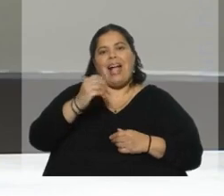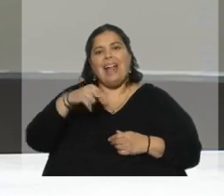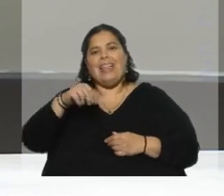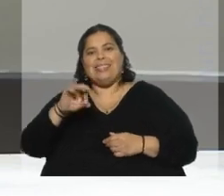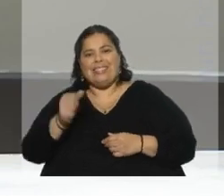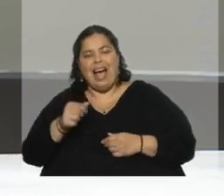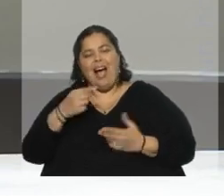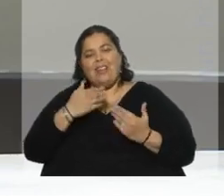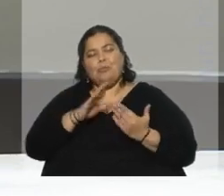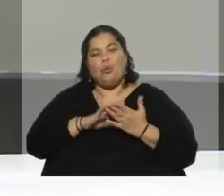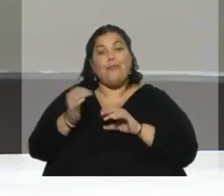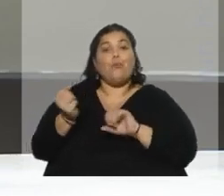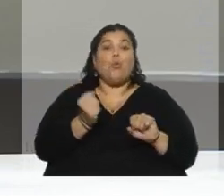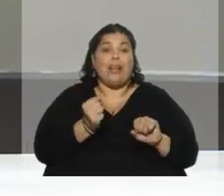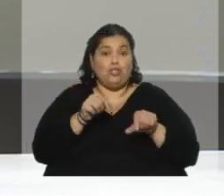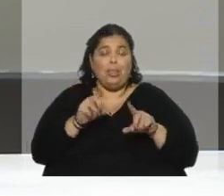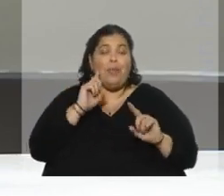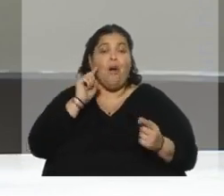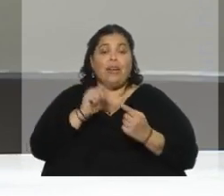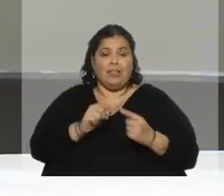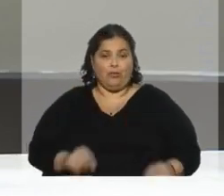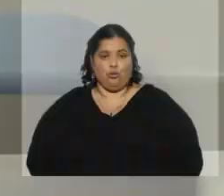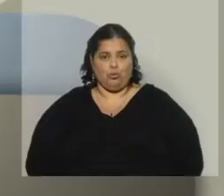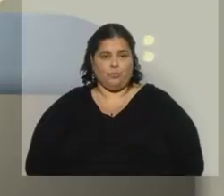propósito de la Fundación y de sus objetivos.